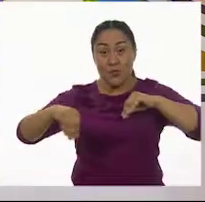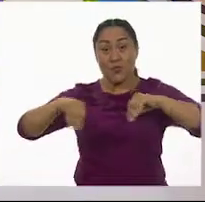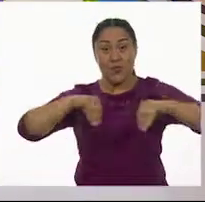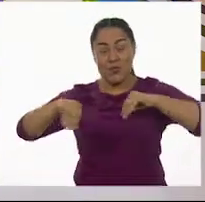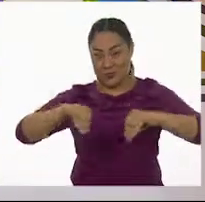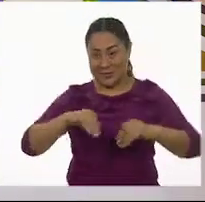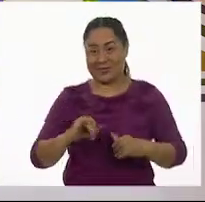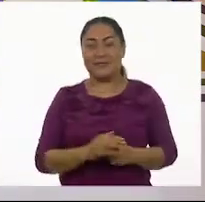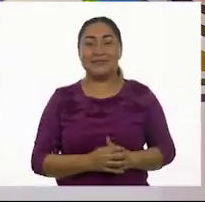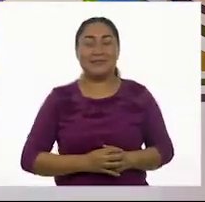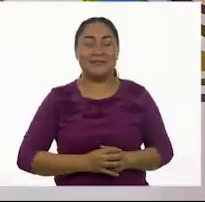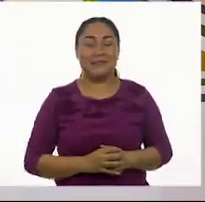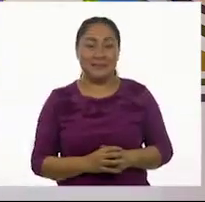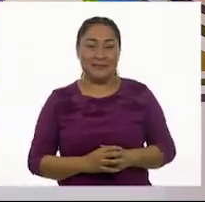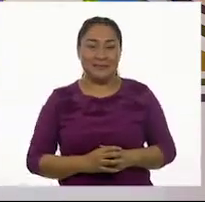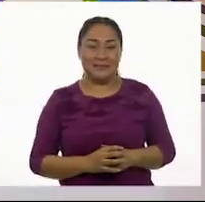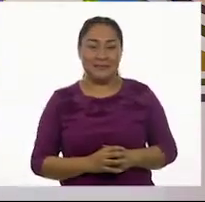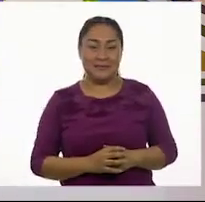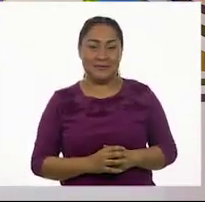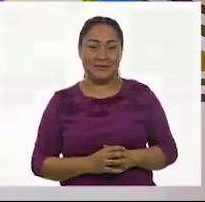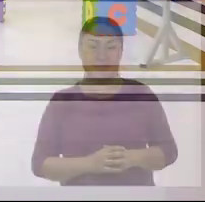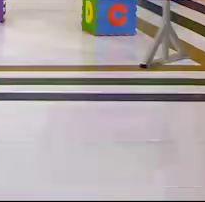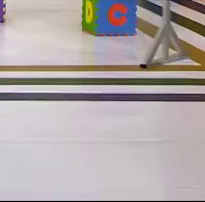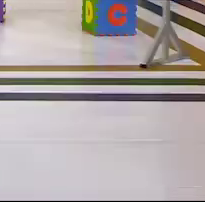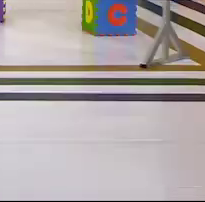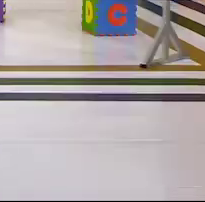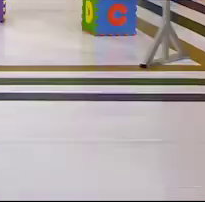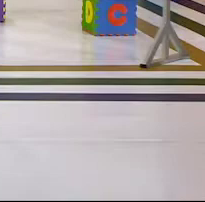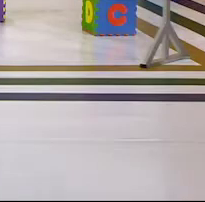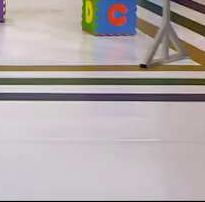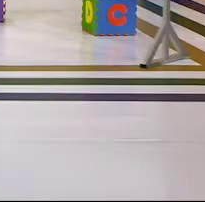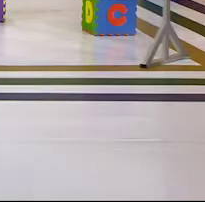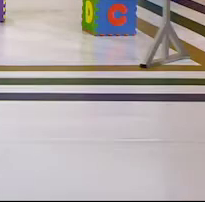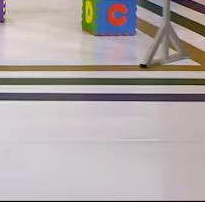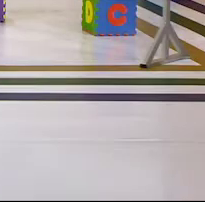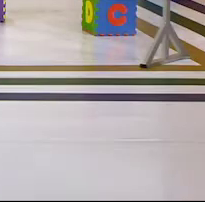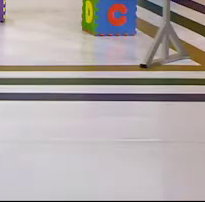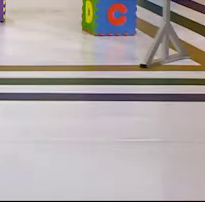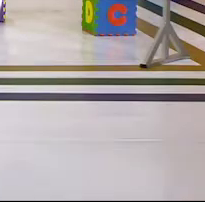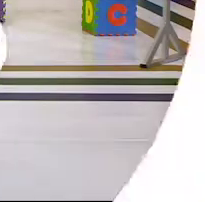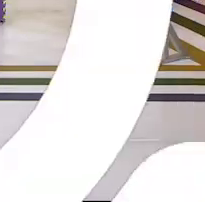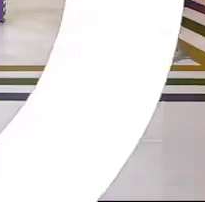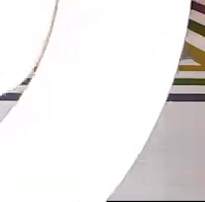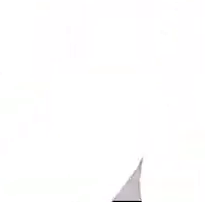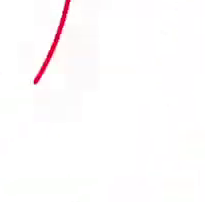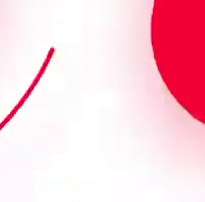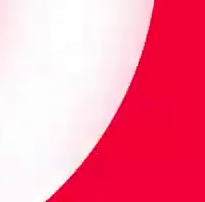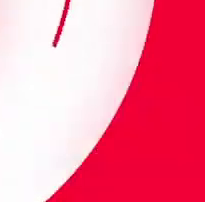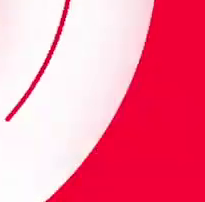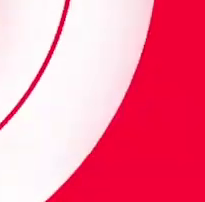Estirarnos unos altitos para despertar. Estirarte. Eso. Buenas piernas.